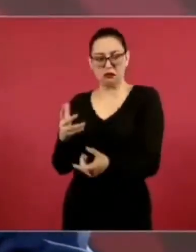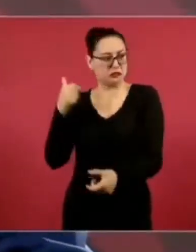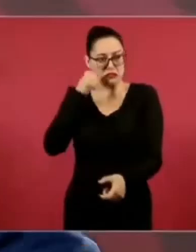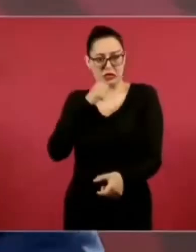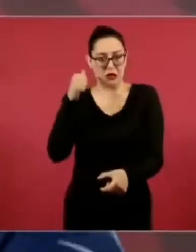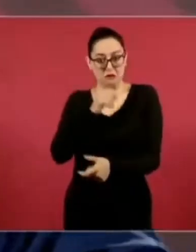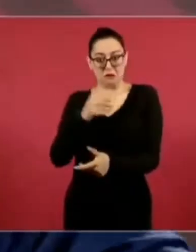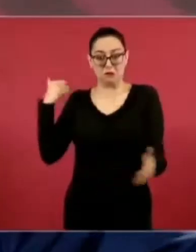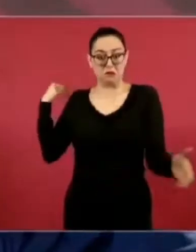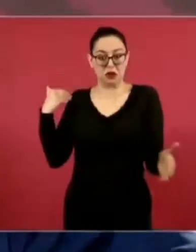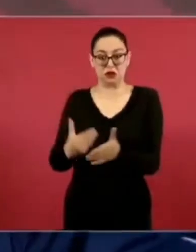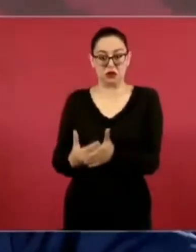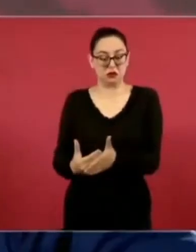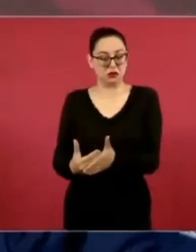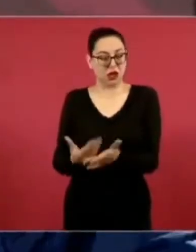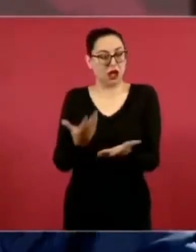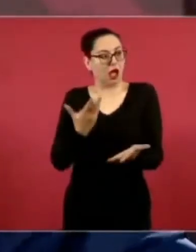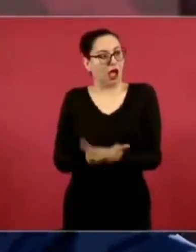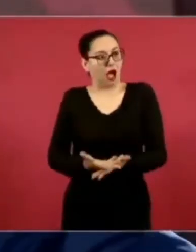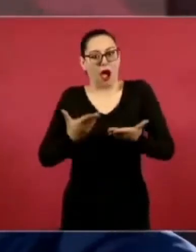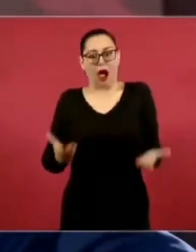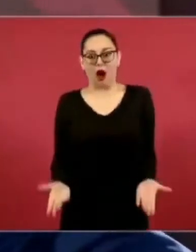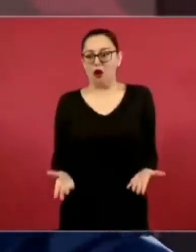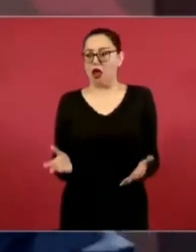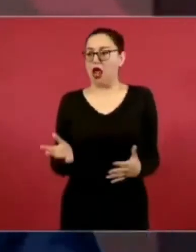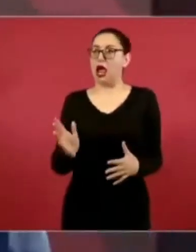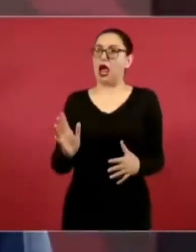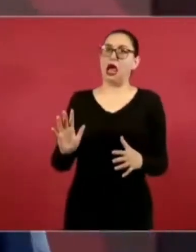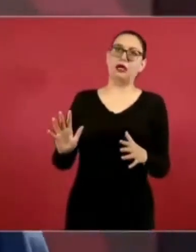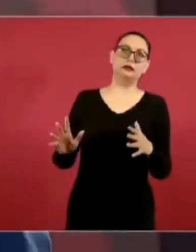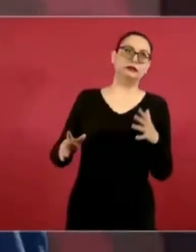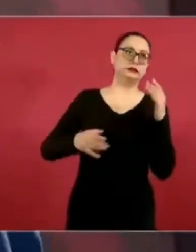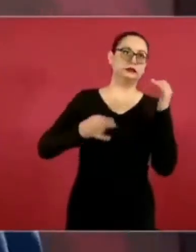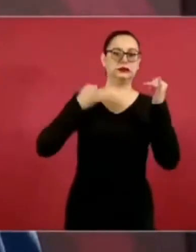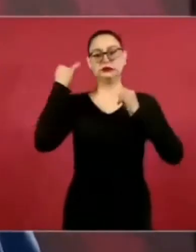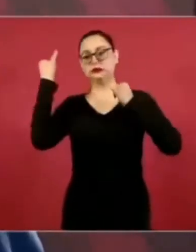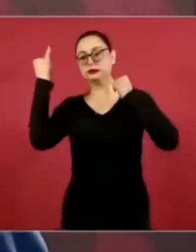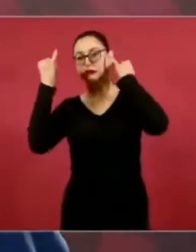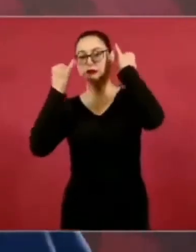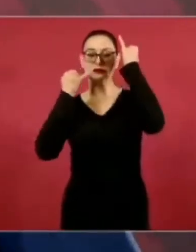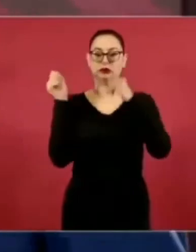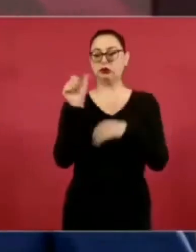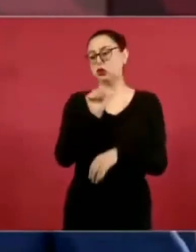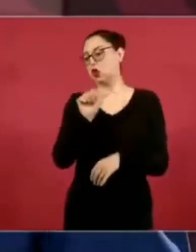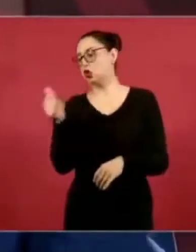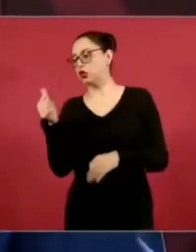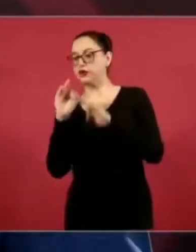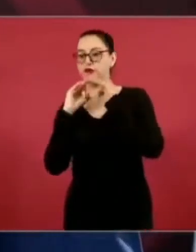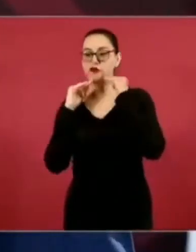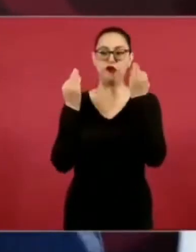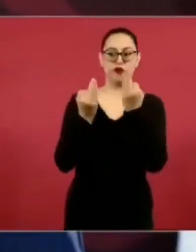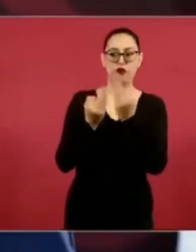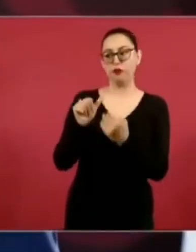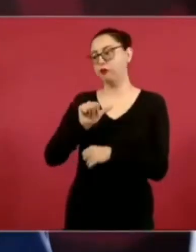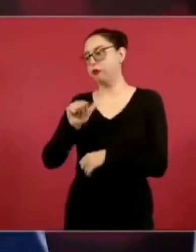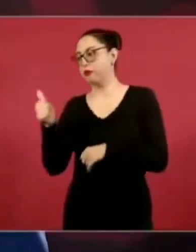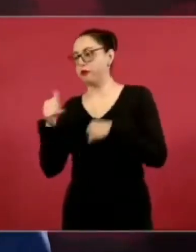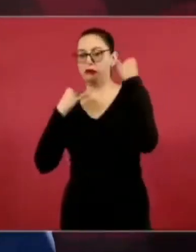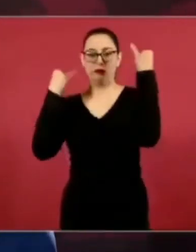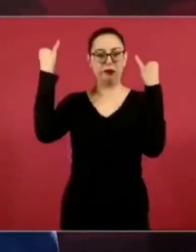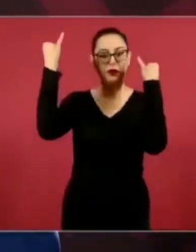¿Cómo se va a interpretar la Constitución? Si es muy clara la Constitución